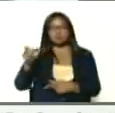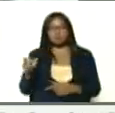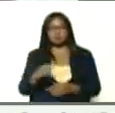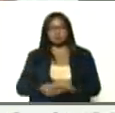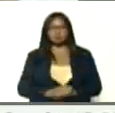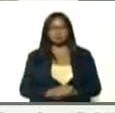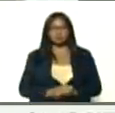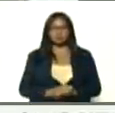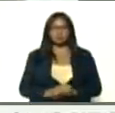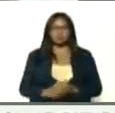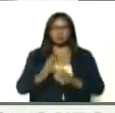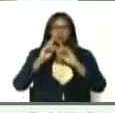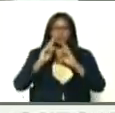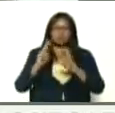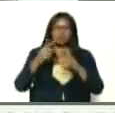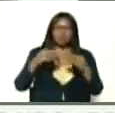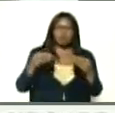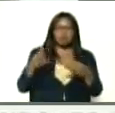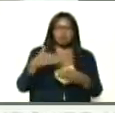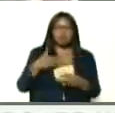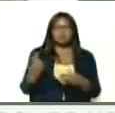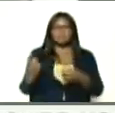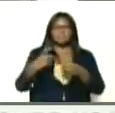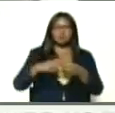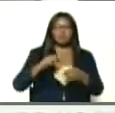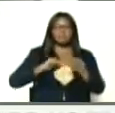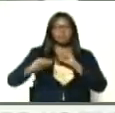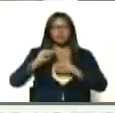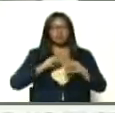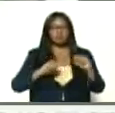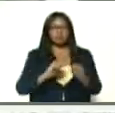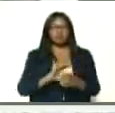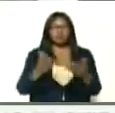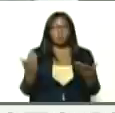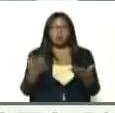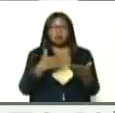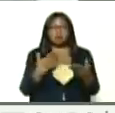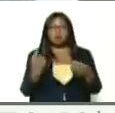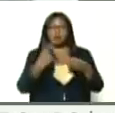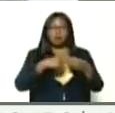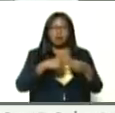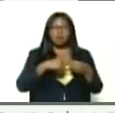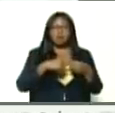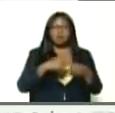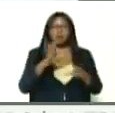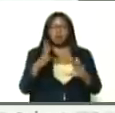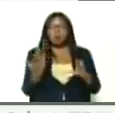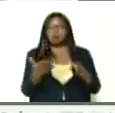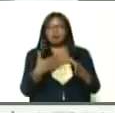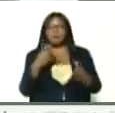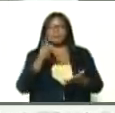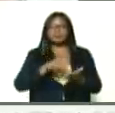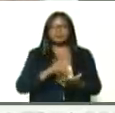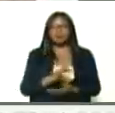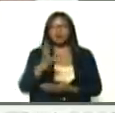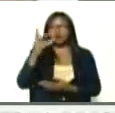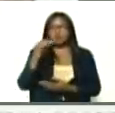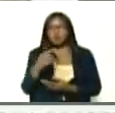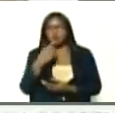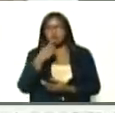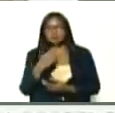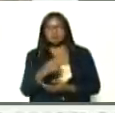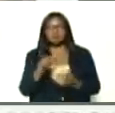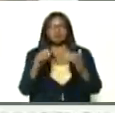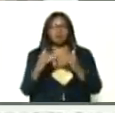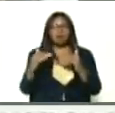han contestado, que sí quieren ser parte, de un movimiento, y han dicho, además, en cuál, yo ayer le pasaba, cómo íbamos, los números, en los